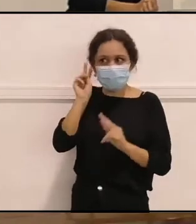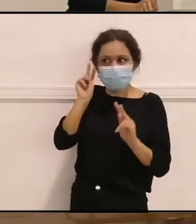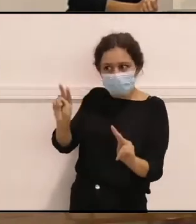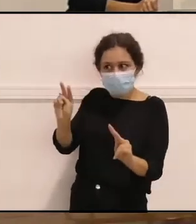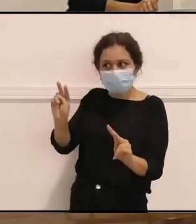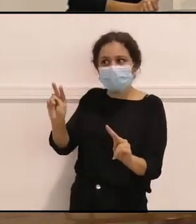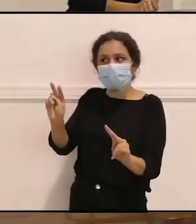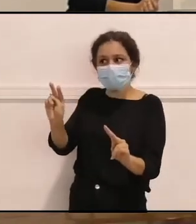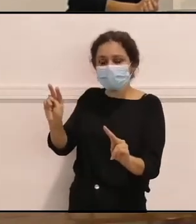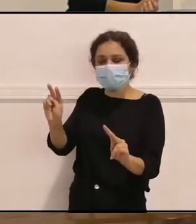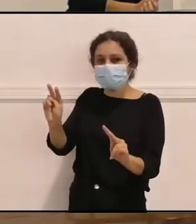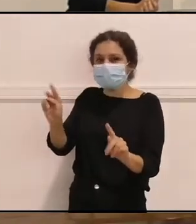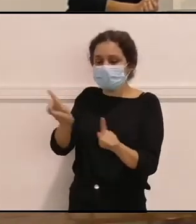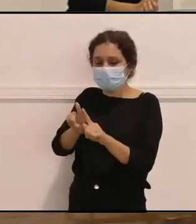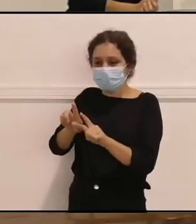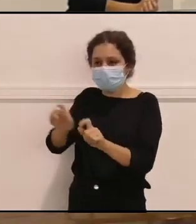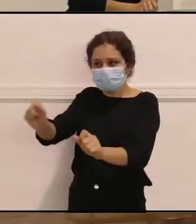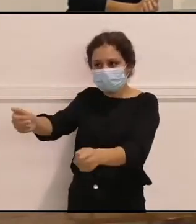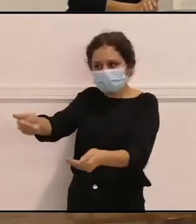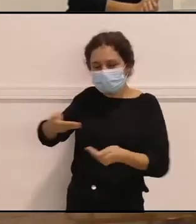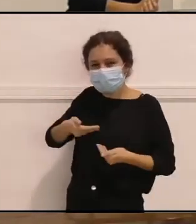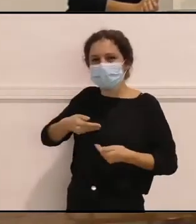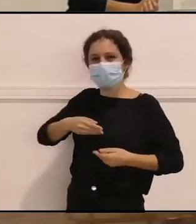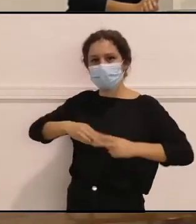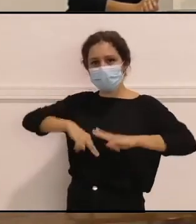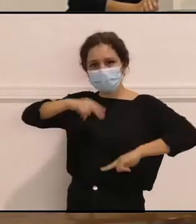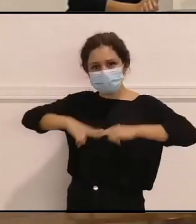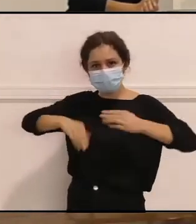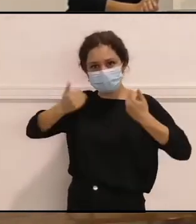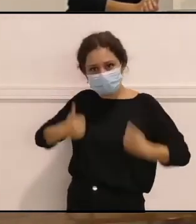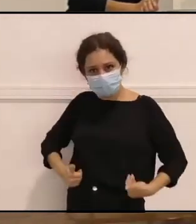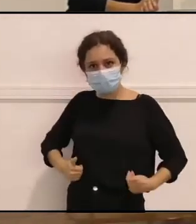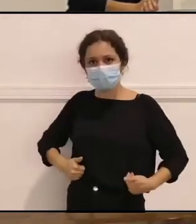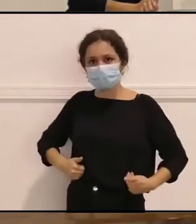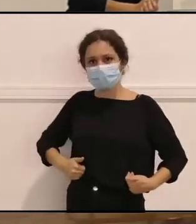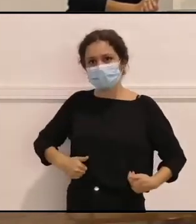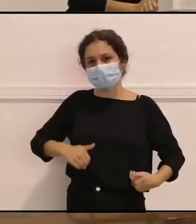construirme en lo que soy ahora y en donde estoy.